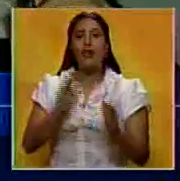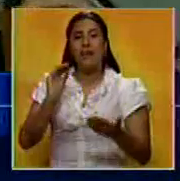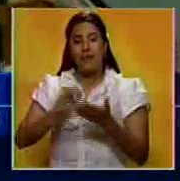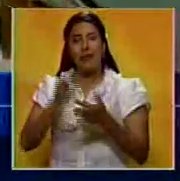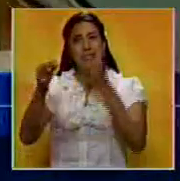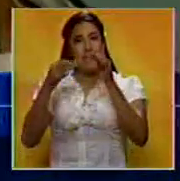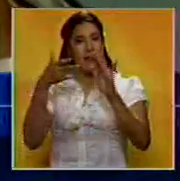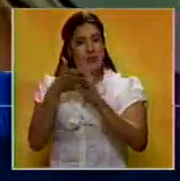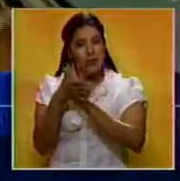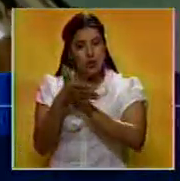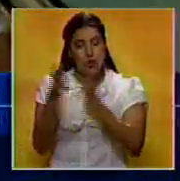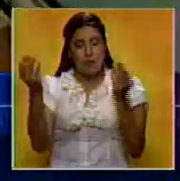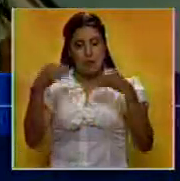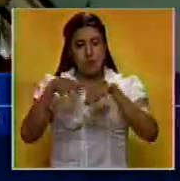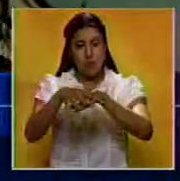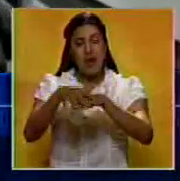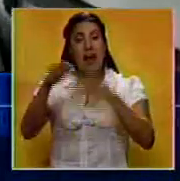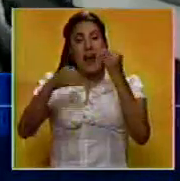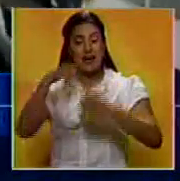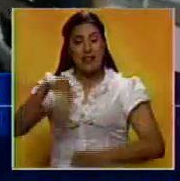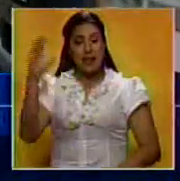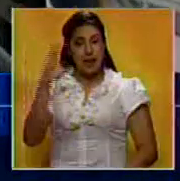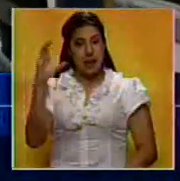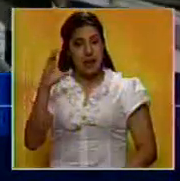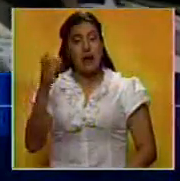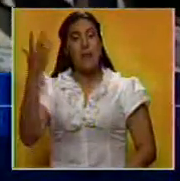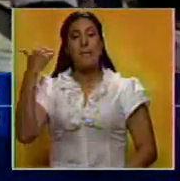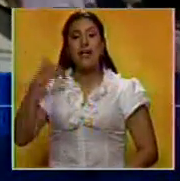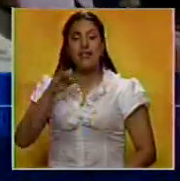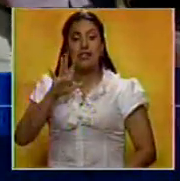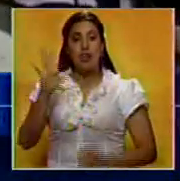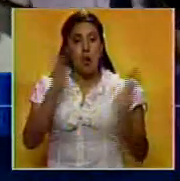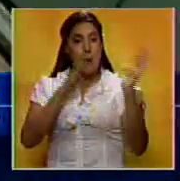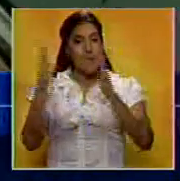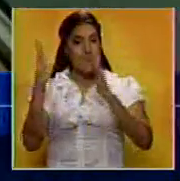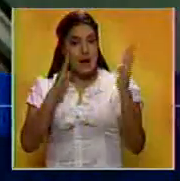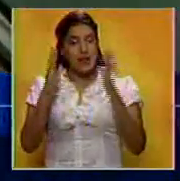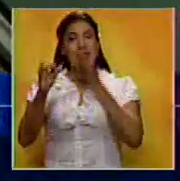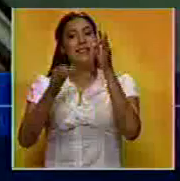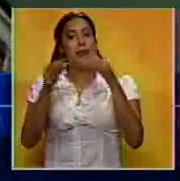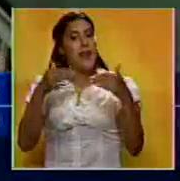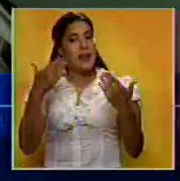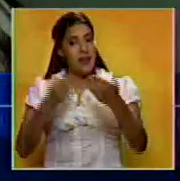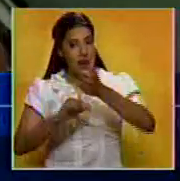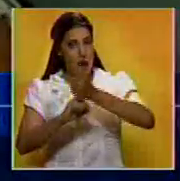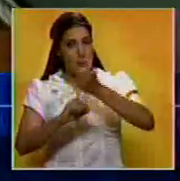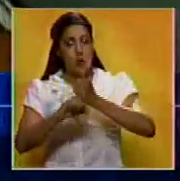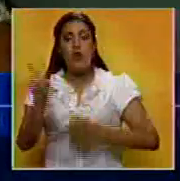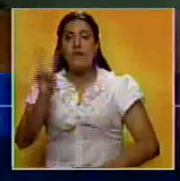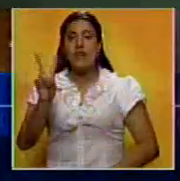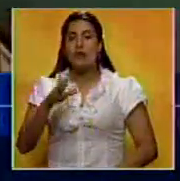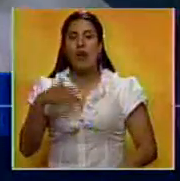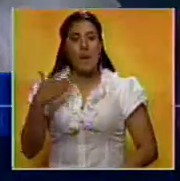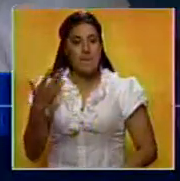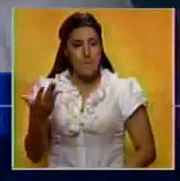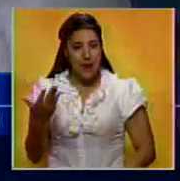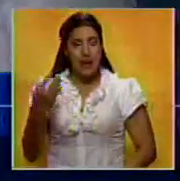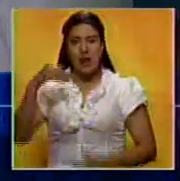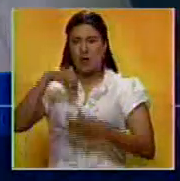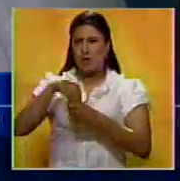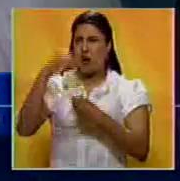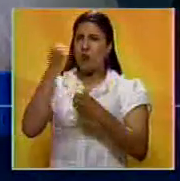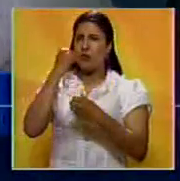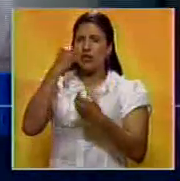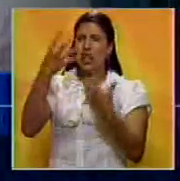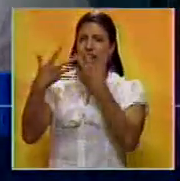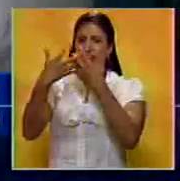declaración final suscrita en la cumbre celebrada en Caracas el pasado 5 de marzo, que expresa el apoyo a Venezuela ante la injerencia